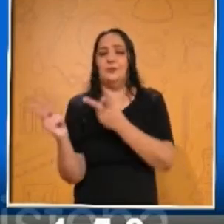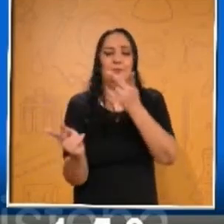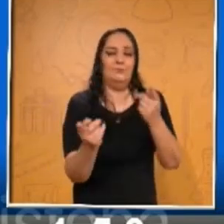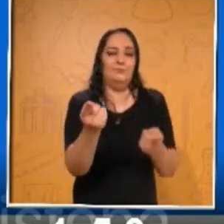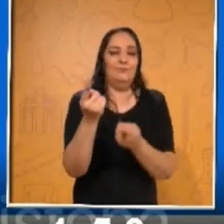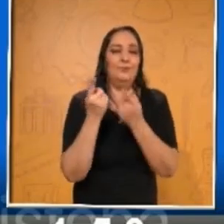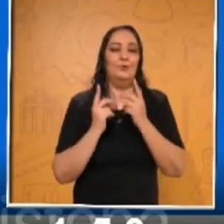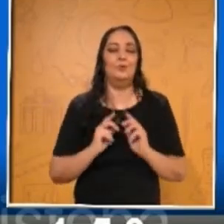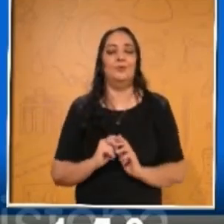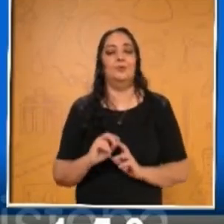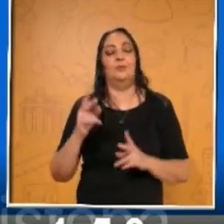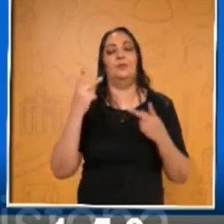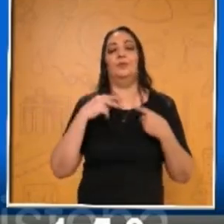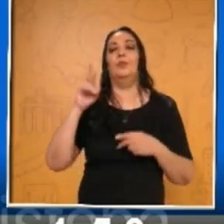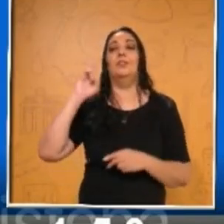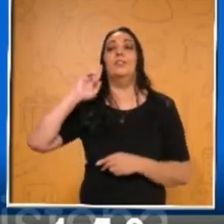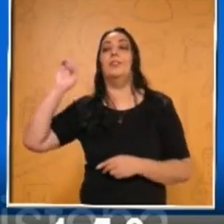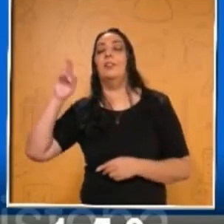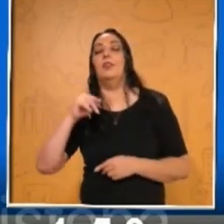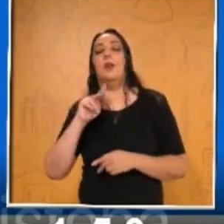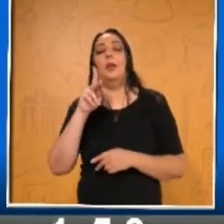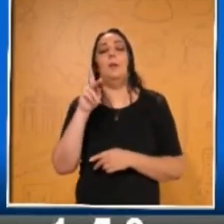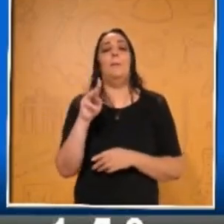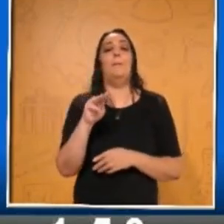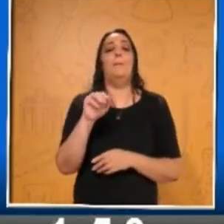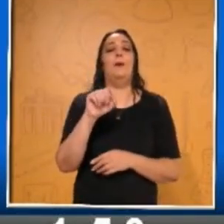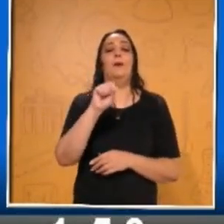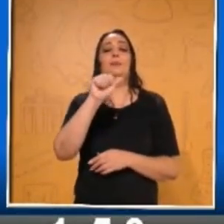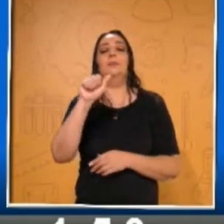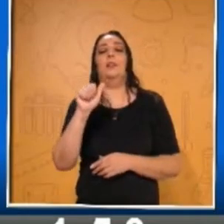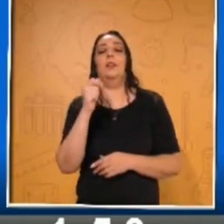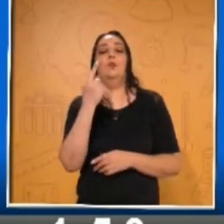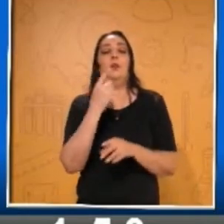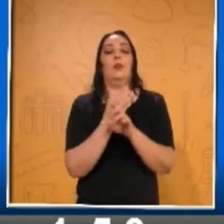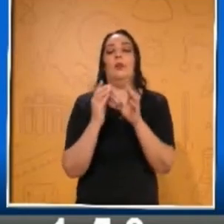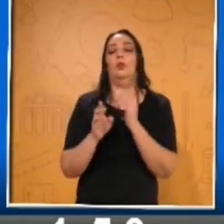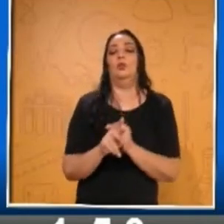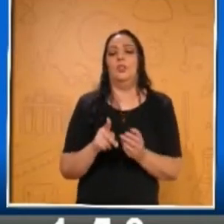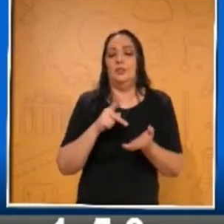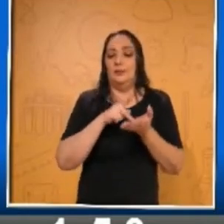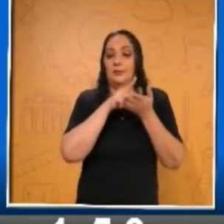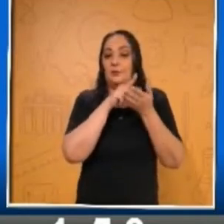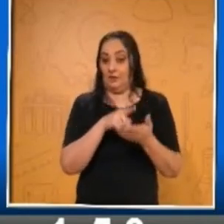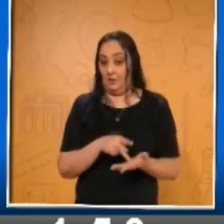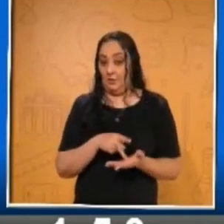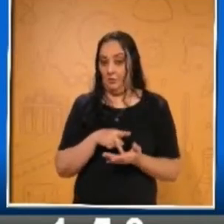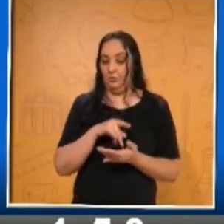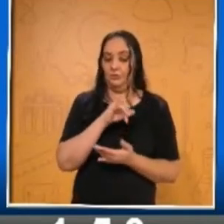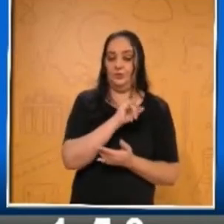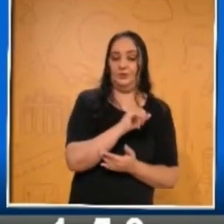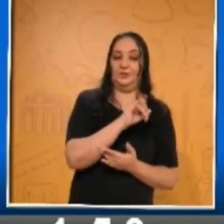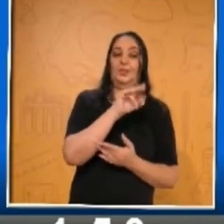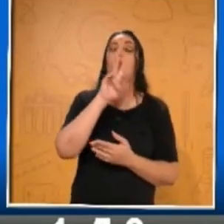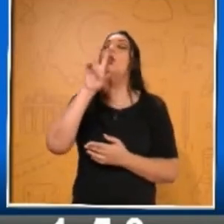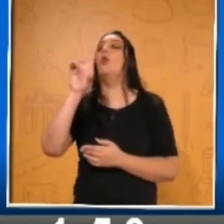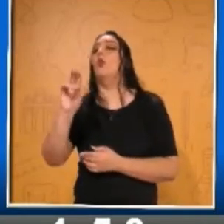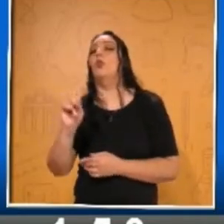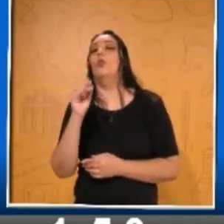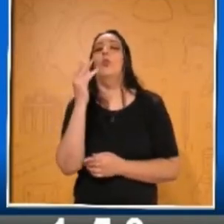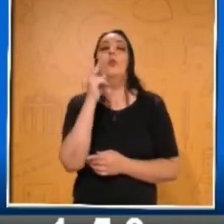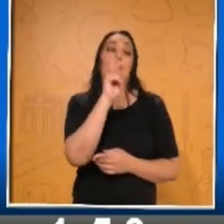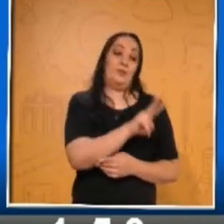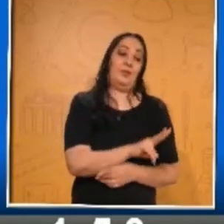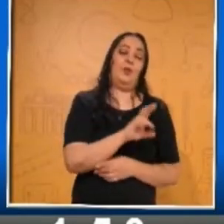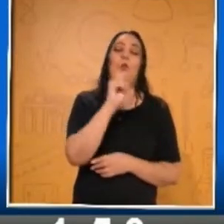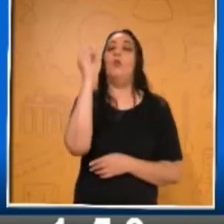los que nos escuchan en radio, la pregunta es, ¿la masa de un objeto se mide en kilogramos? ¿Verdadero o